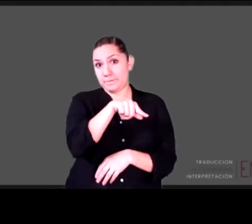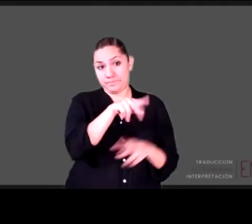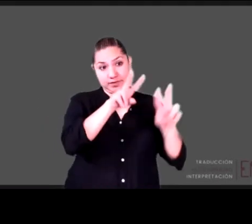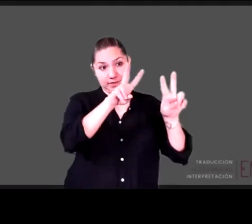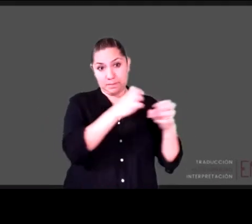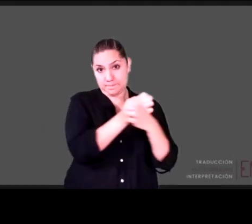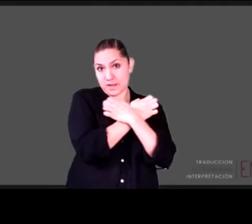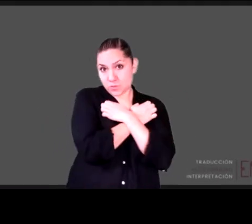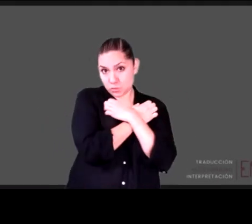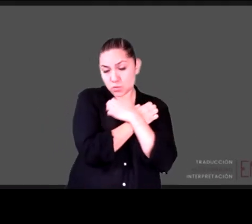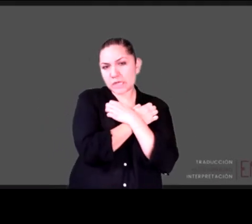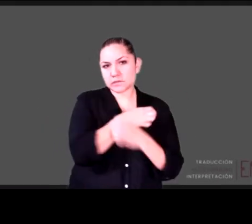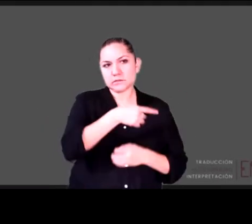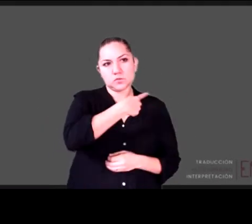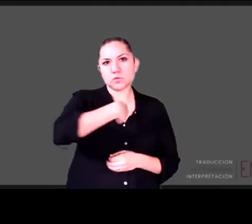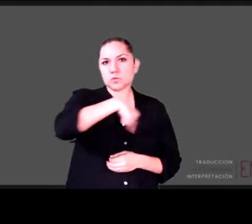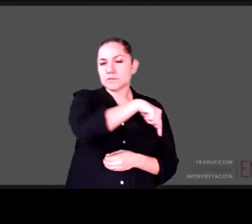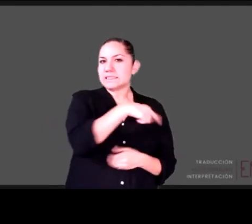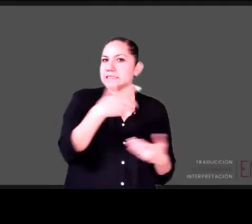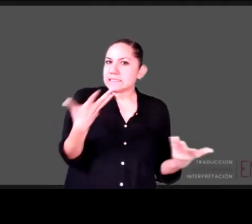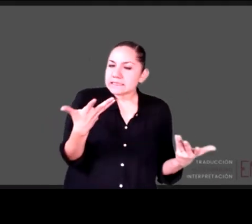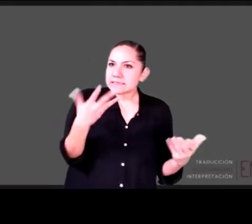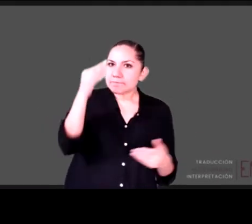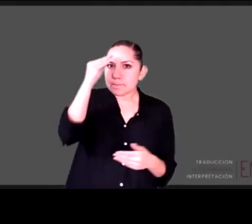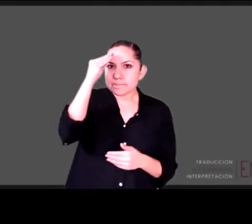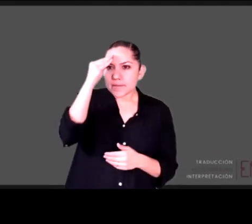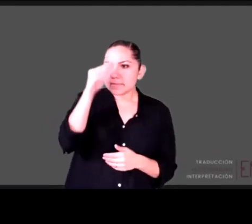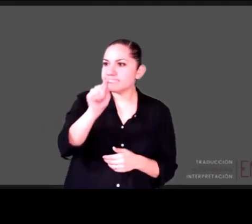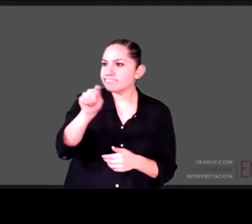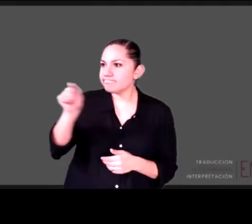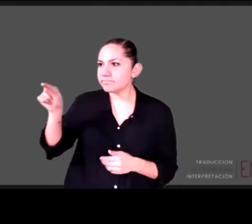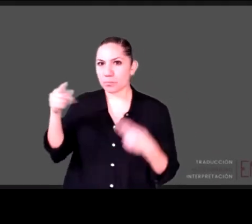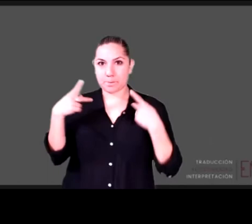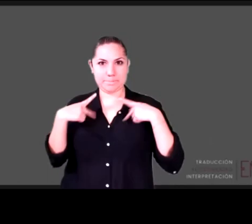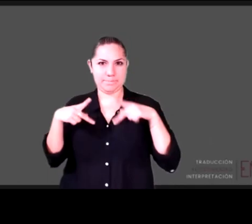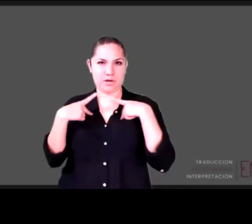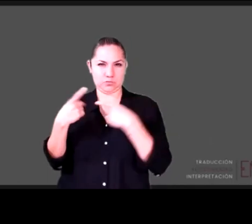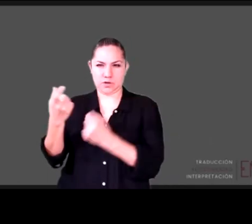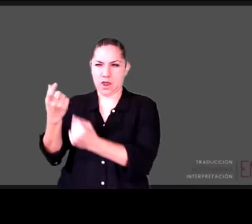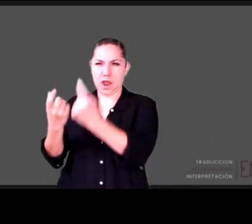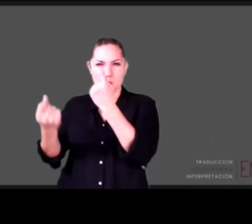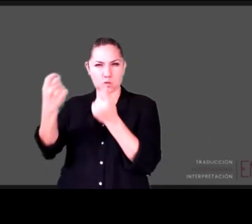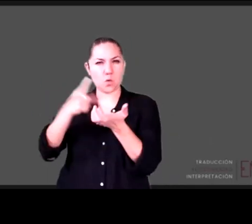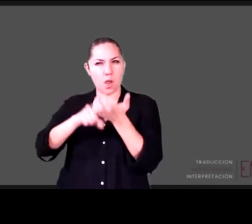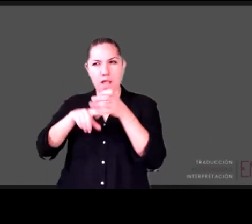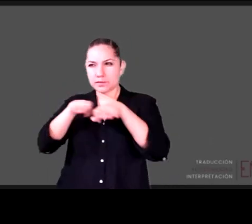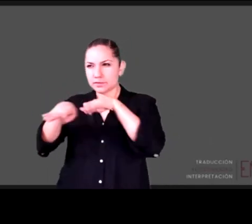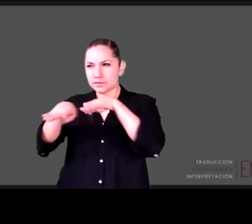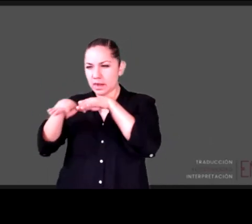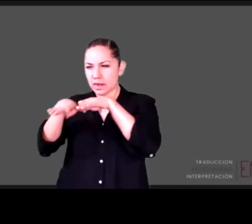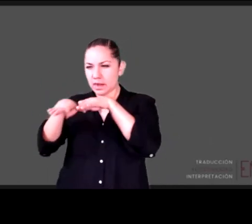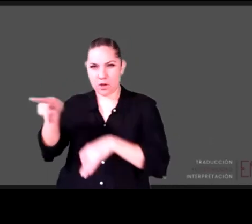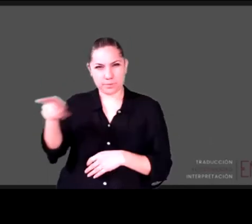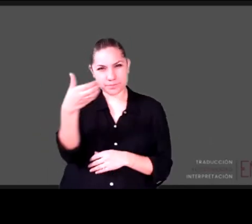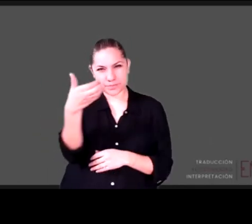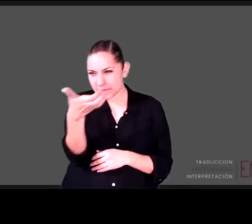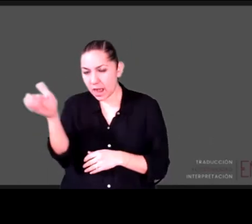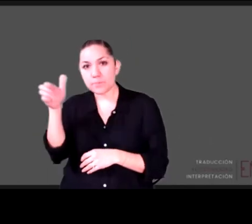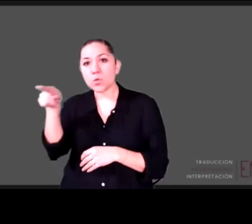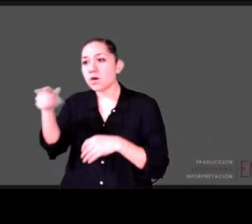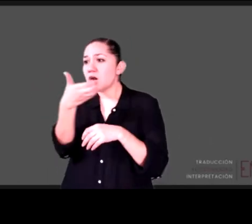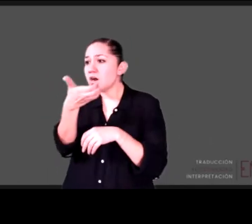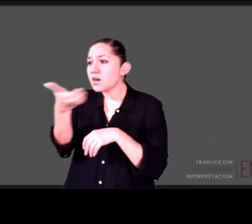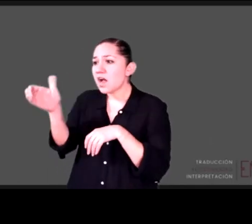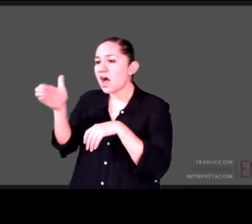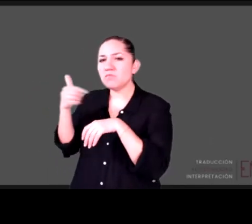servicios. Entonces, nos hemos encontrado con que los jornaleros que emigran de un estado que los expulsa a un estado que los